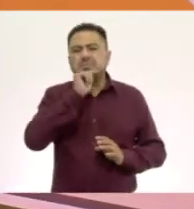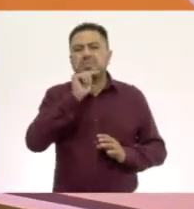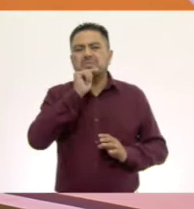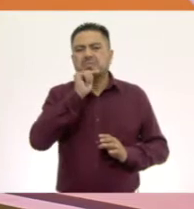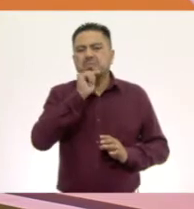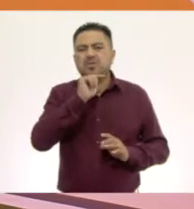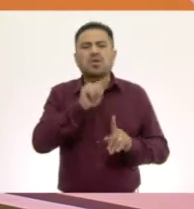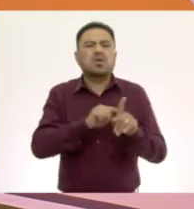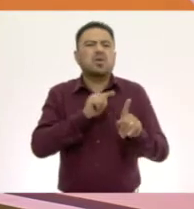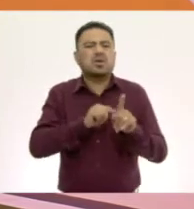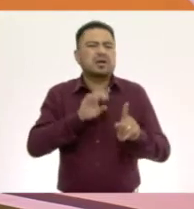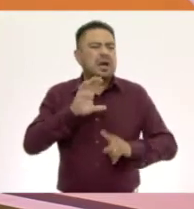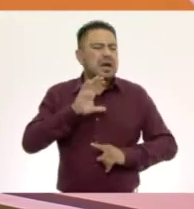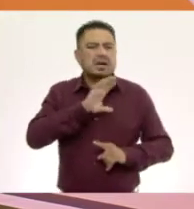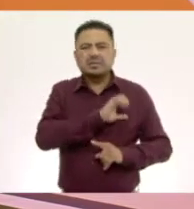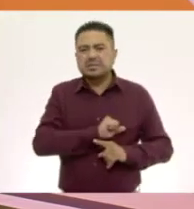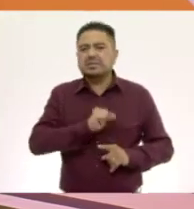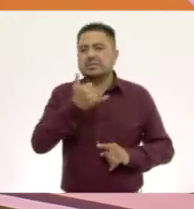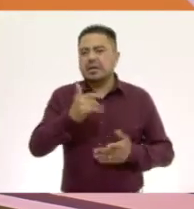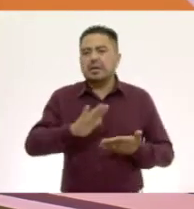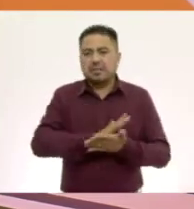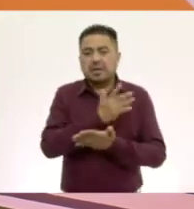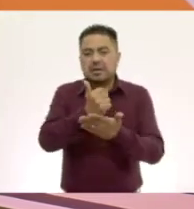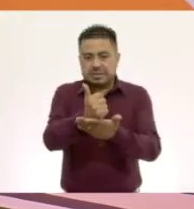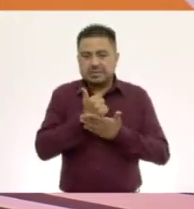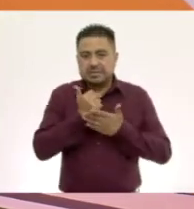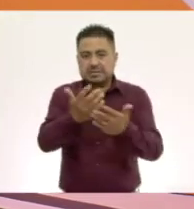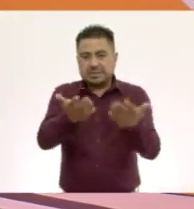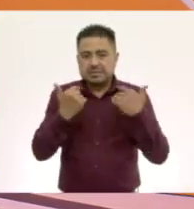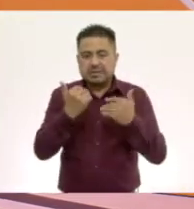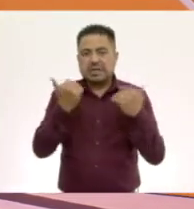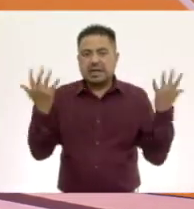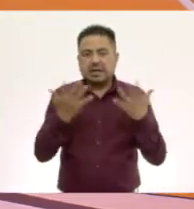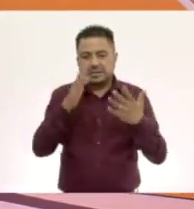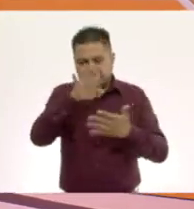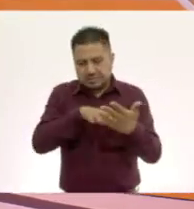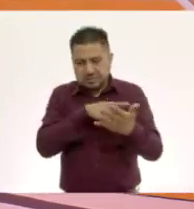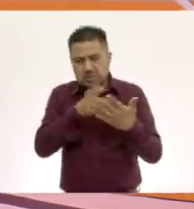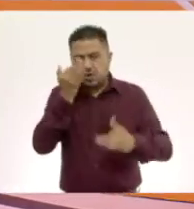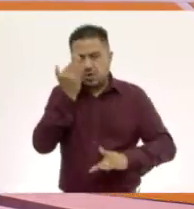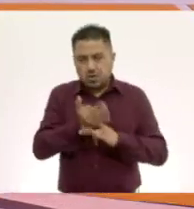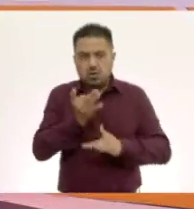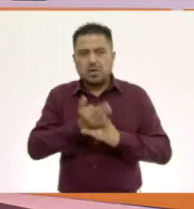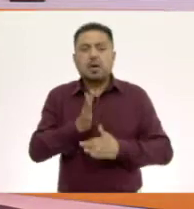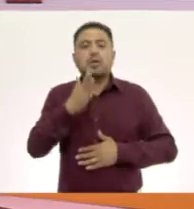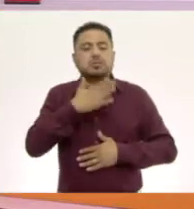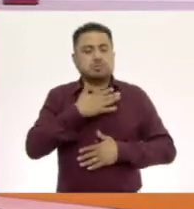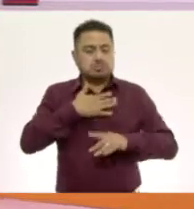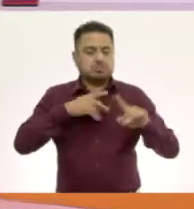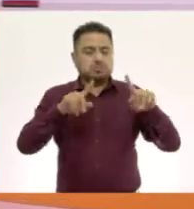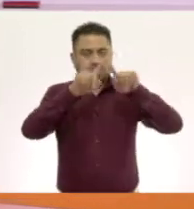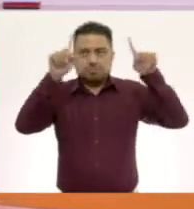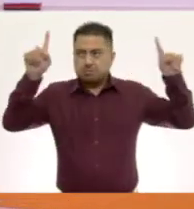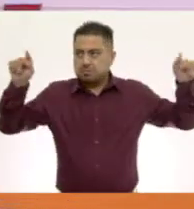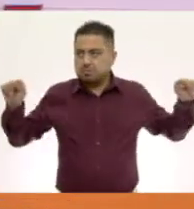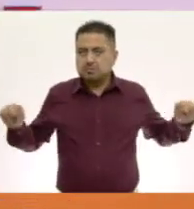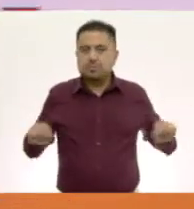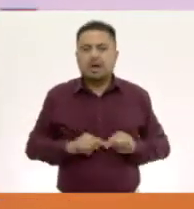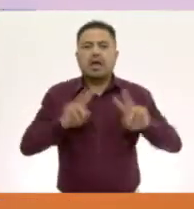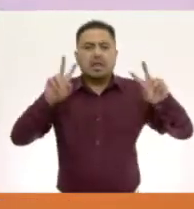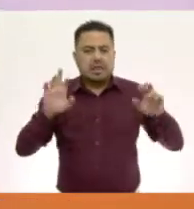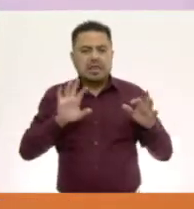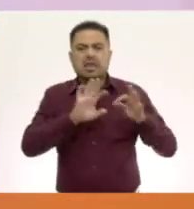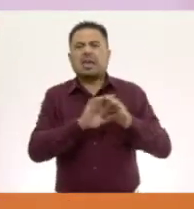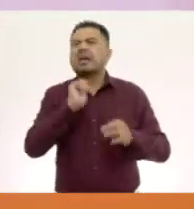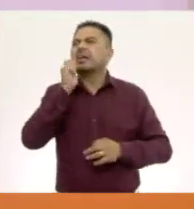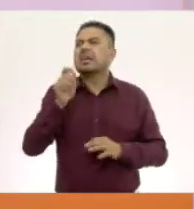del color favorito y ayúdame a hacer nuestro esquema del día de hoy. Nuestro esquema va a corresponder al tema y